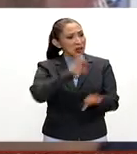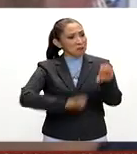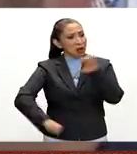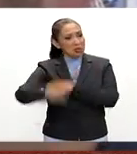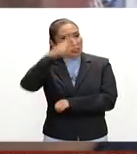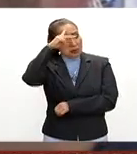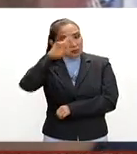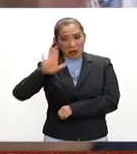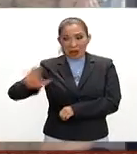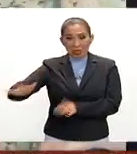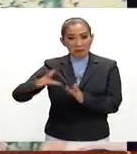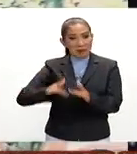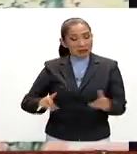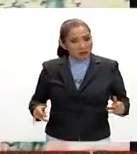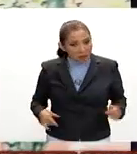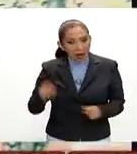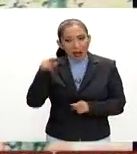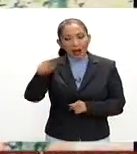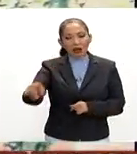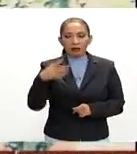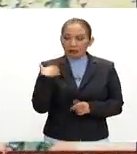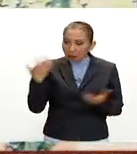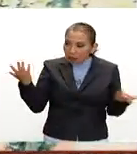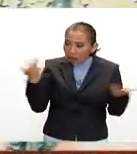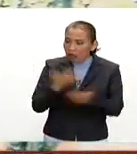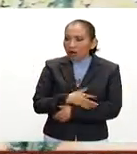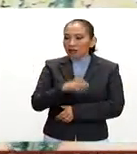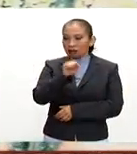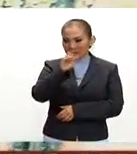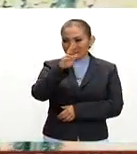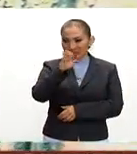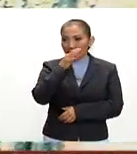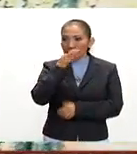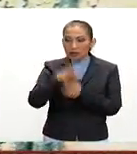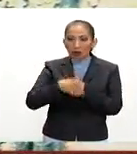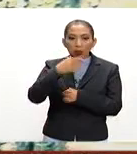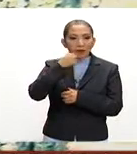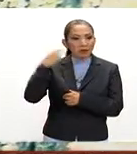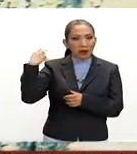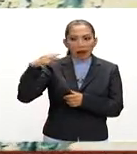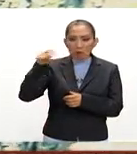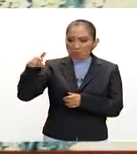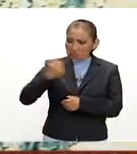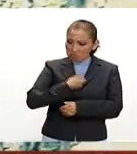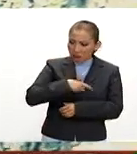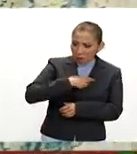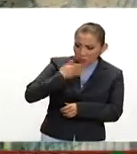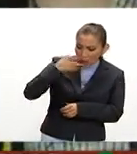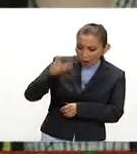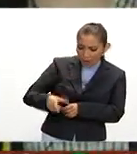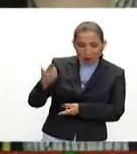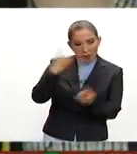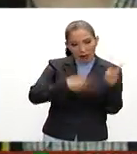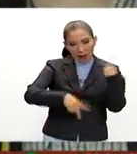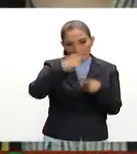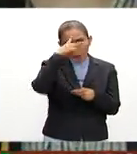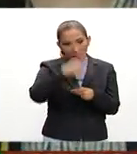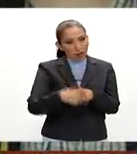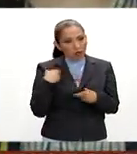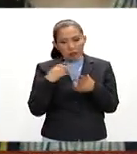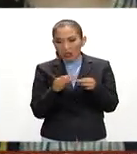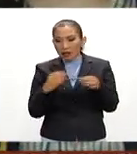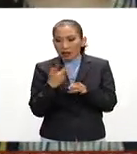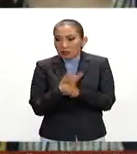mexicana en este país. La canciller informó que el veracruzano de 38 años se encuentra sano y que pronto estará de vuelta en nuestro país. No dio